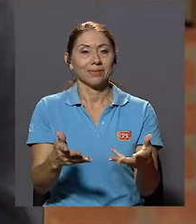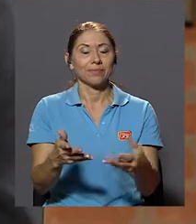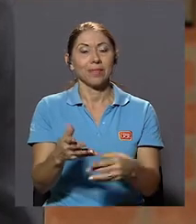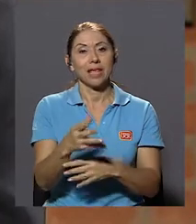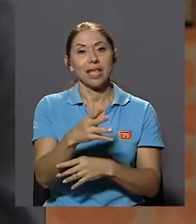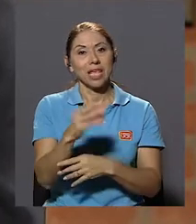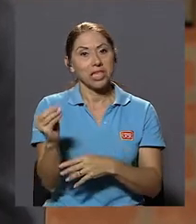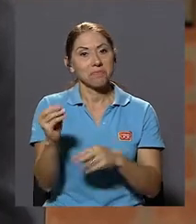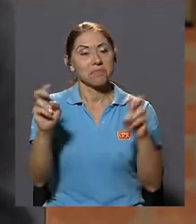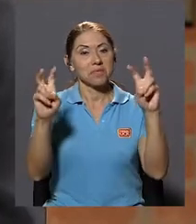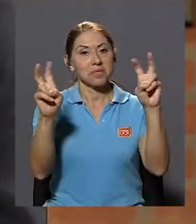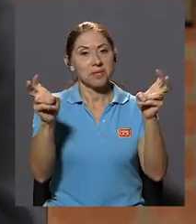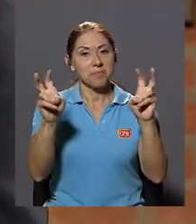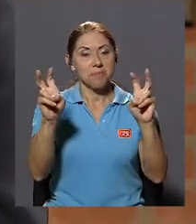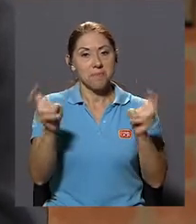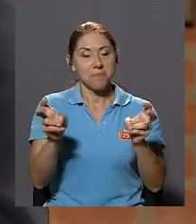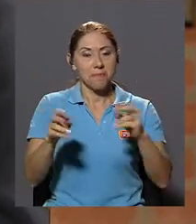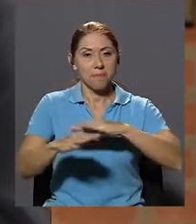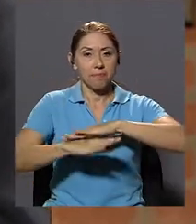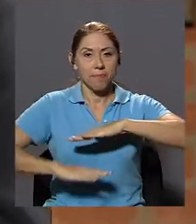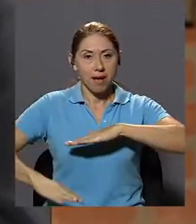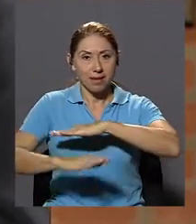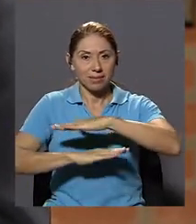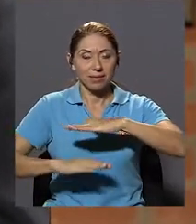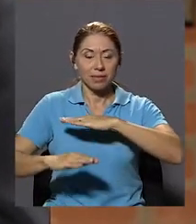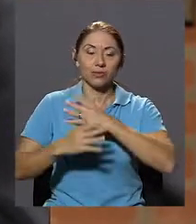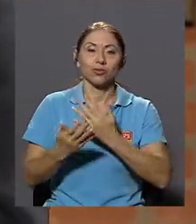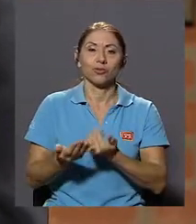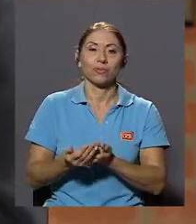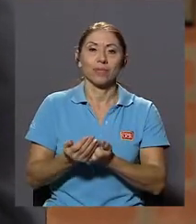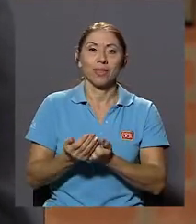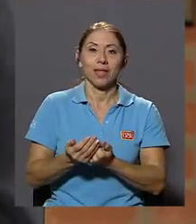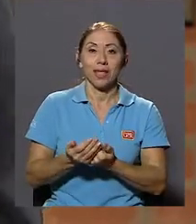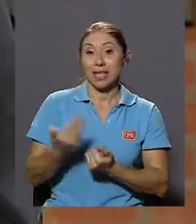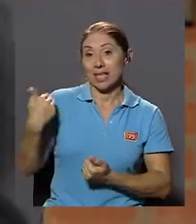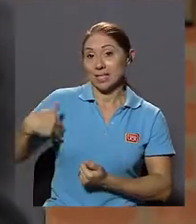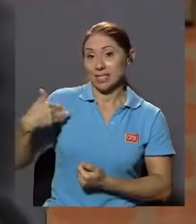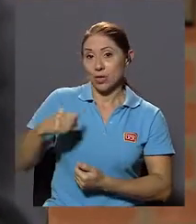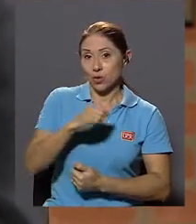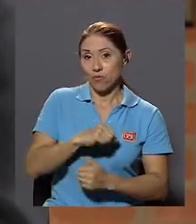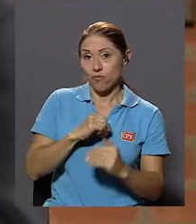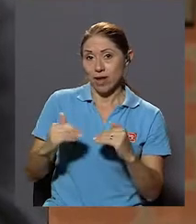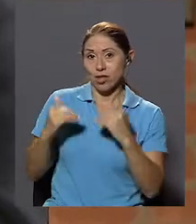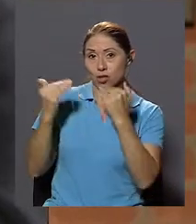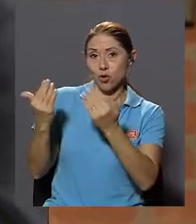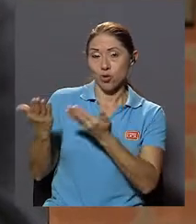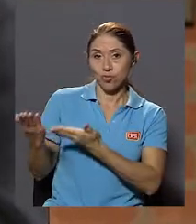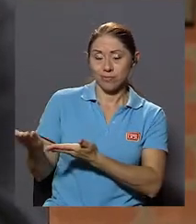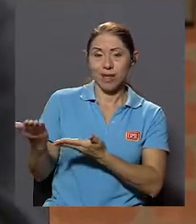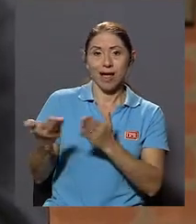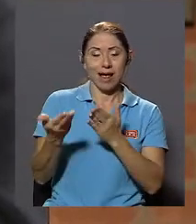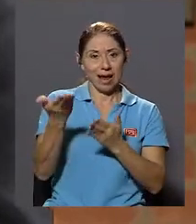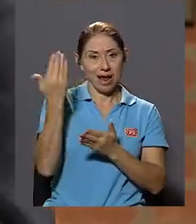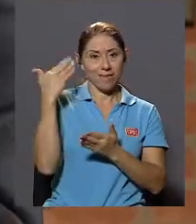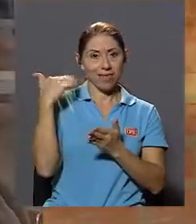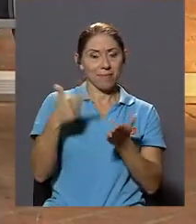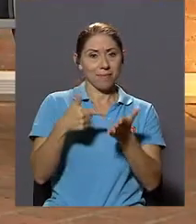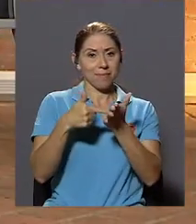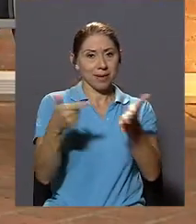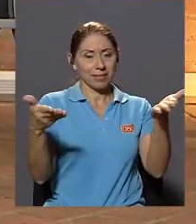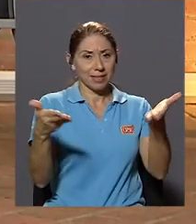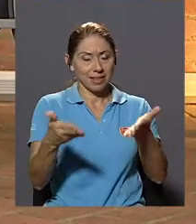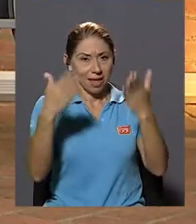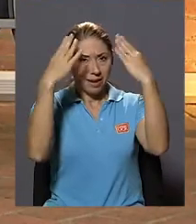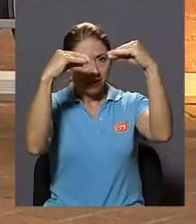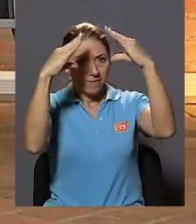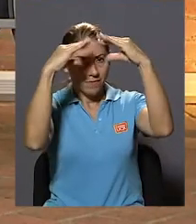puntos Básicos Del informe Que el señor rector Acaba de Presentar Por favor